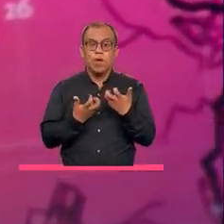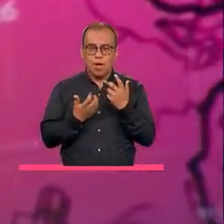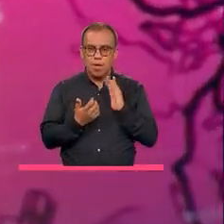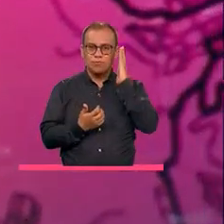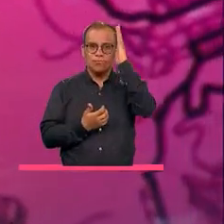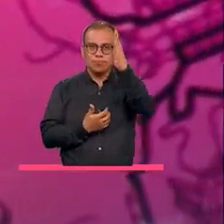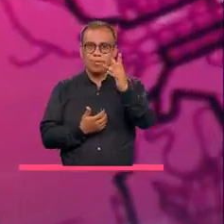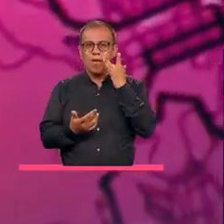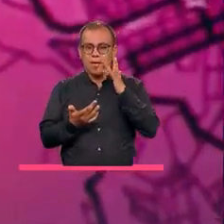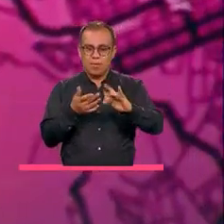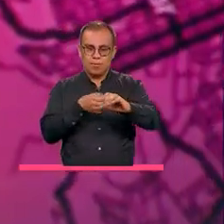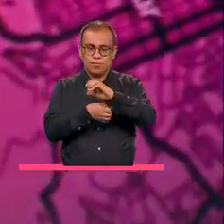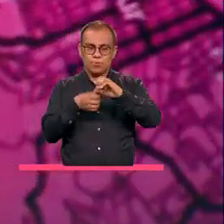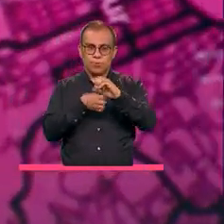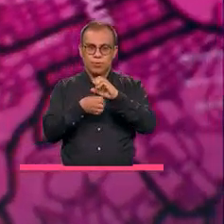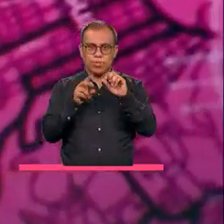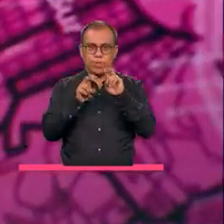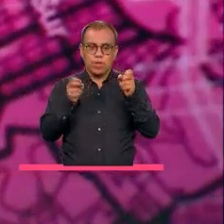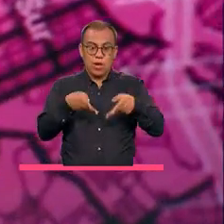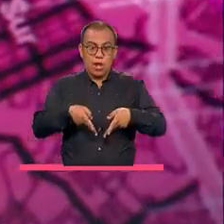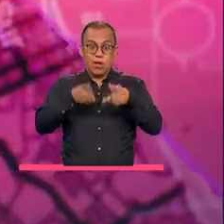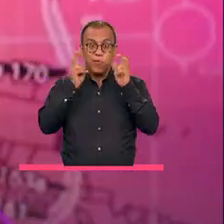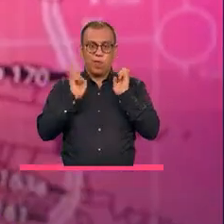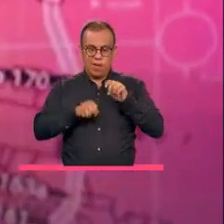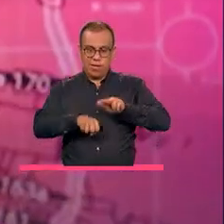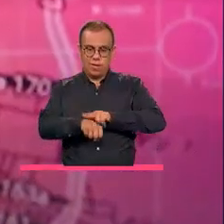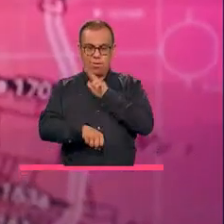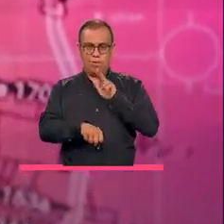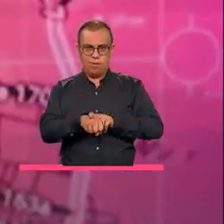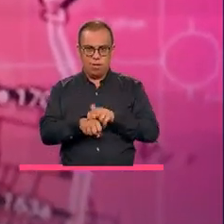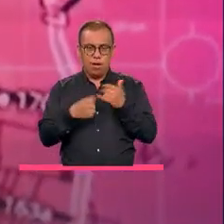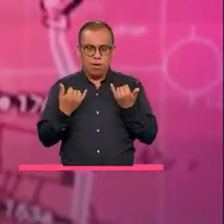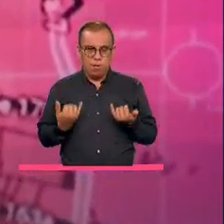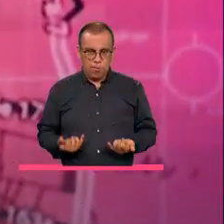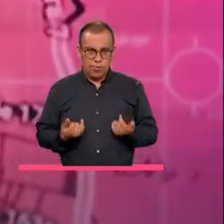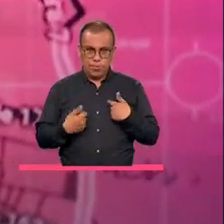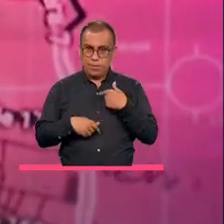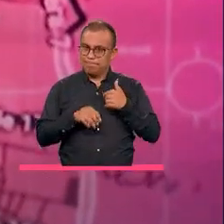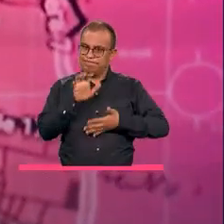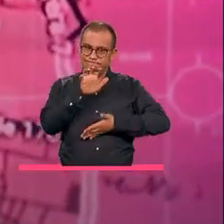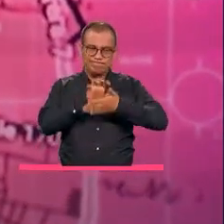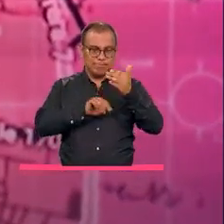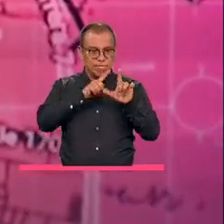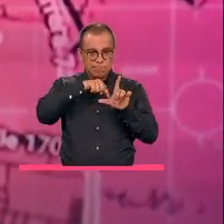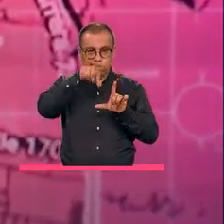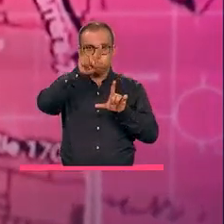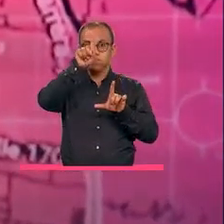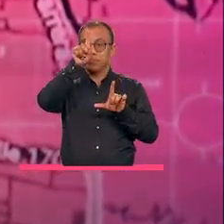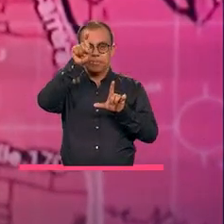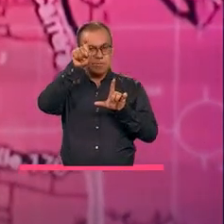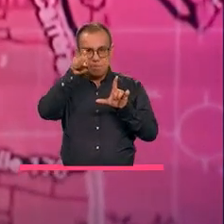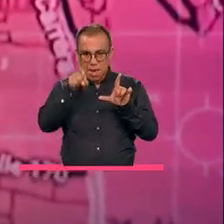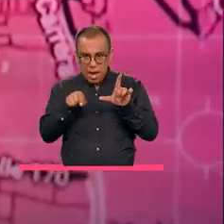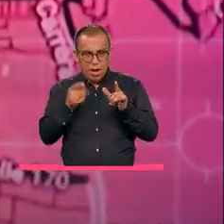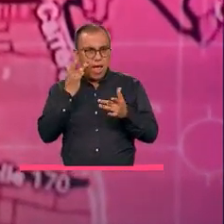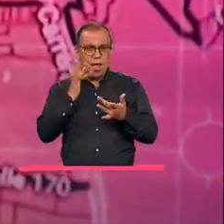ciudad adopte en esto que han llamado la nueva normalidad, advirtiendo que aún no bajamos del pico de la pandemia.